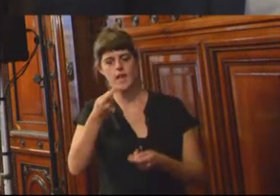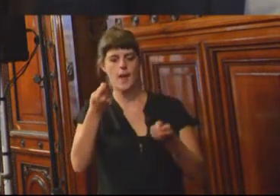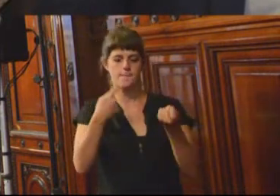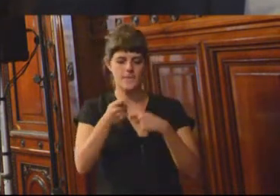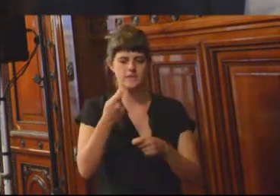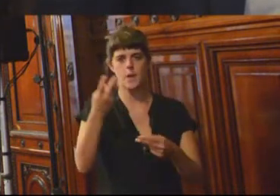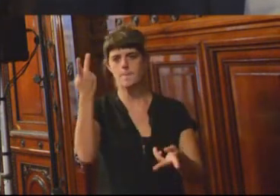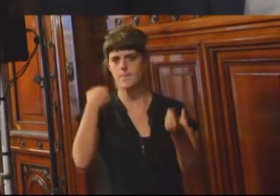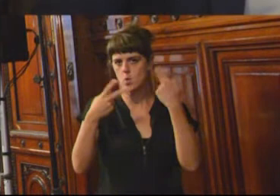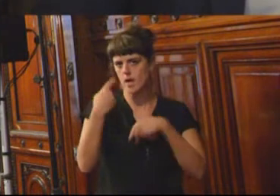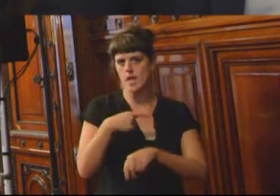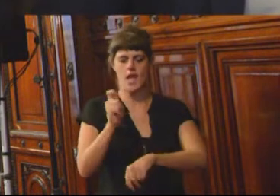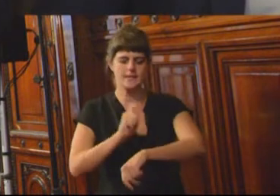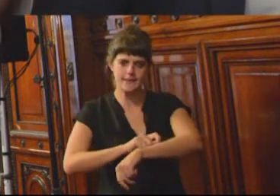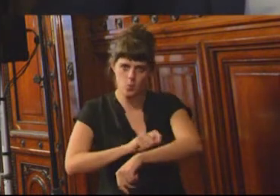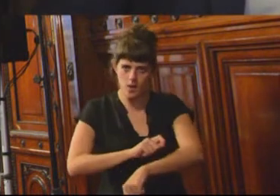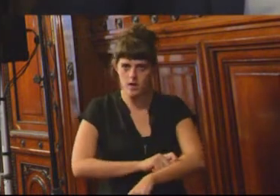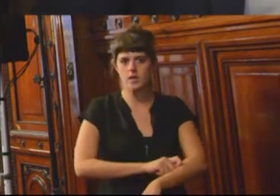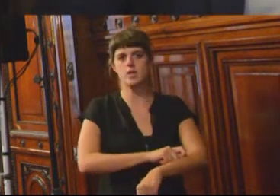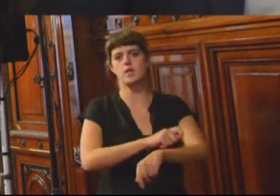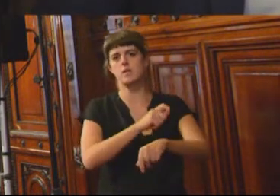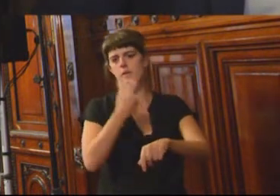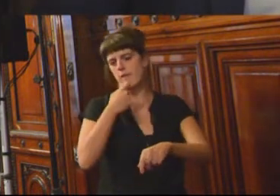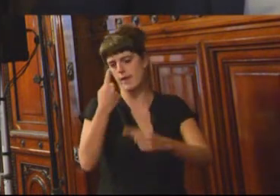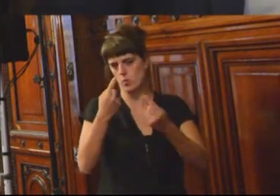peluquería, tatuaje. No va a faltar alguna.